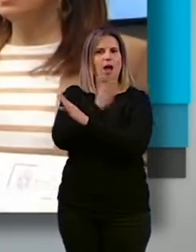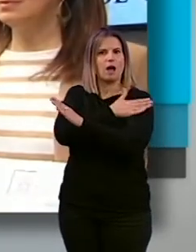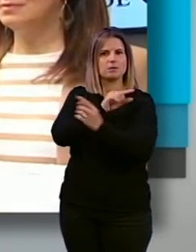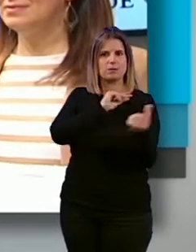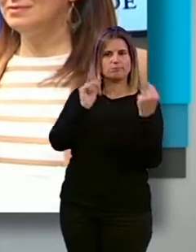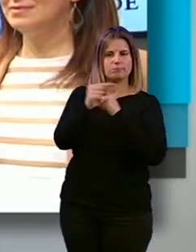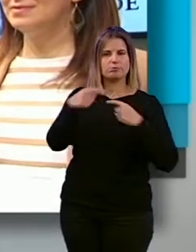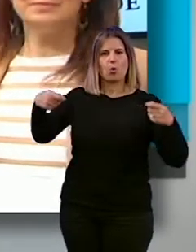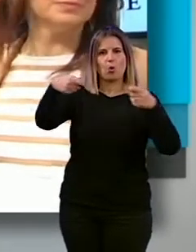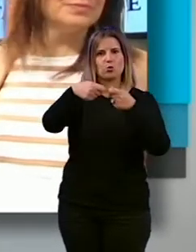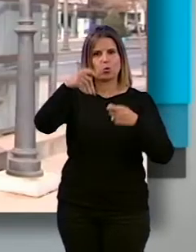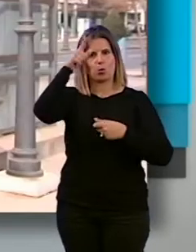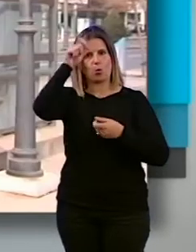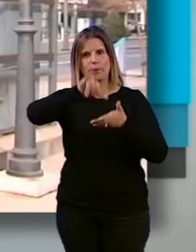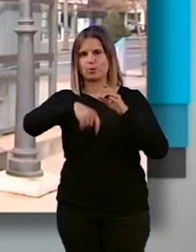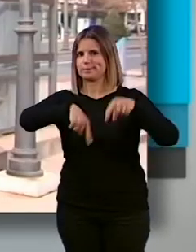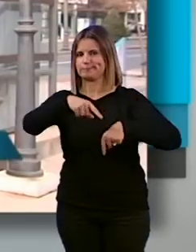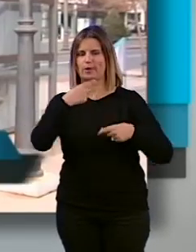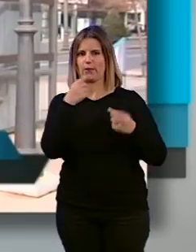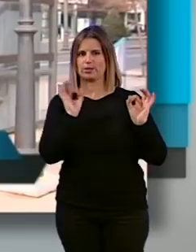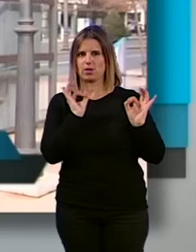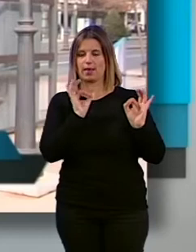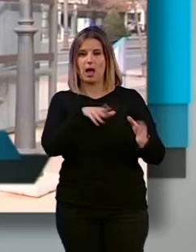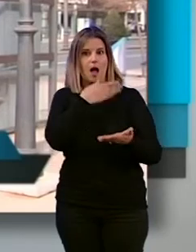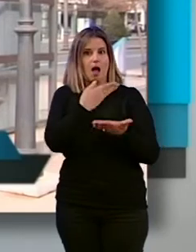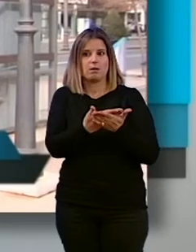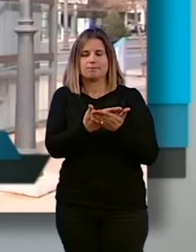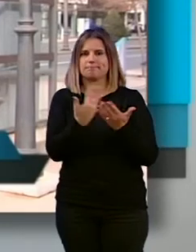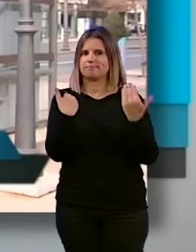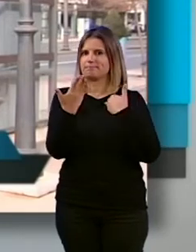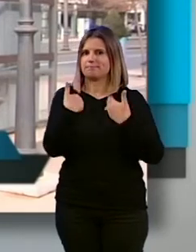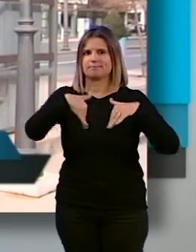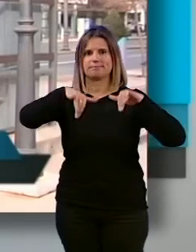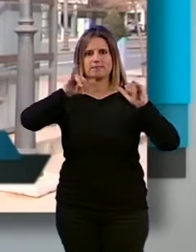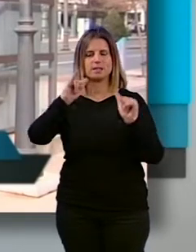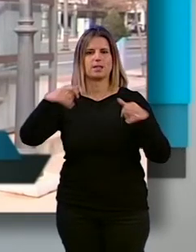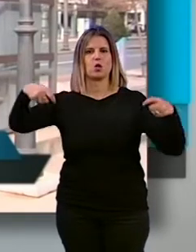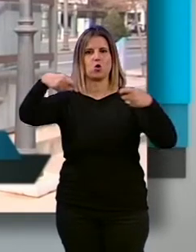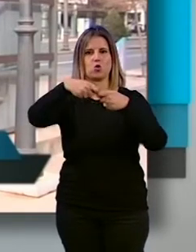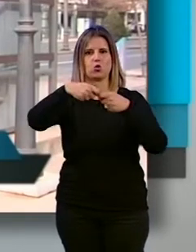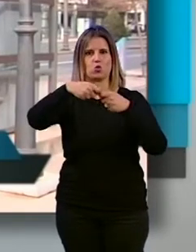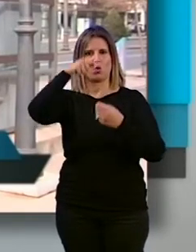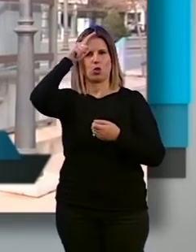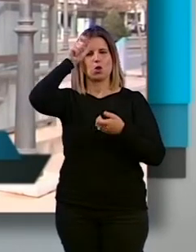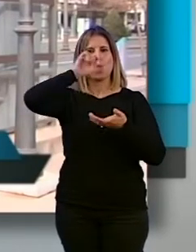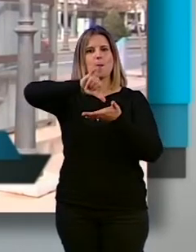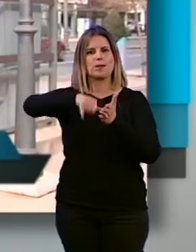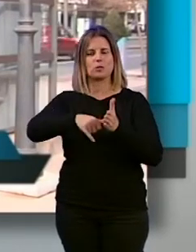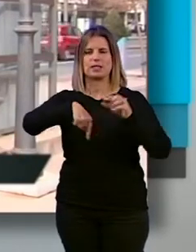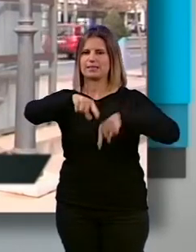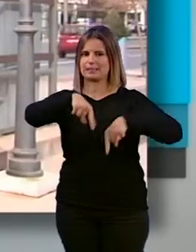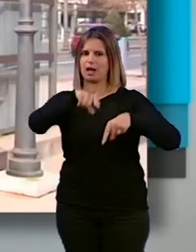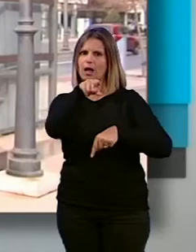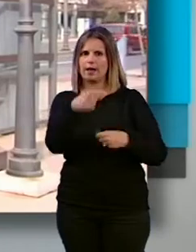Consorcio Metropolitano de Transporte. Hasta el momento no ha habido conversación alguna con el Consorcio Metropolitano de Transporte, que es el que tiene